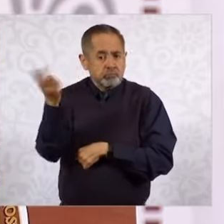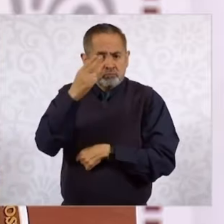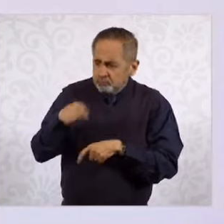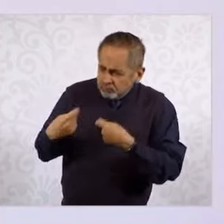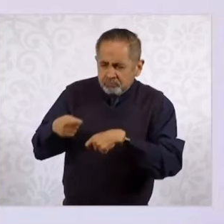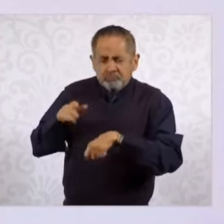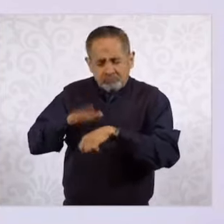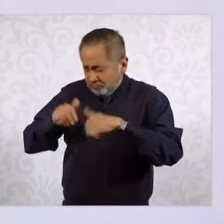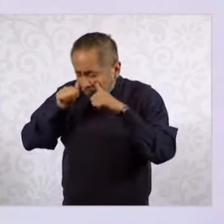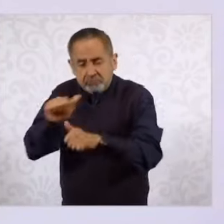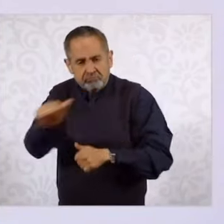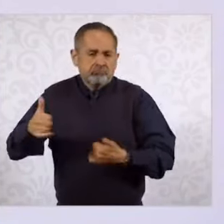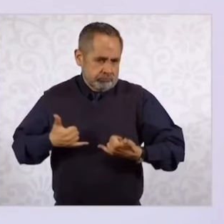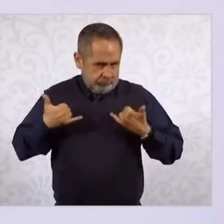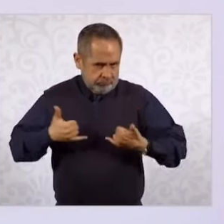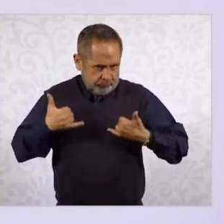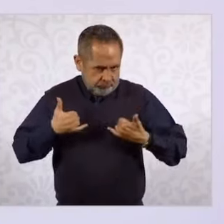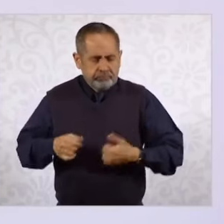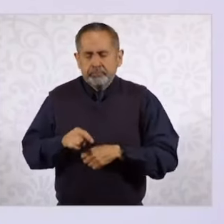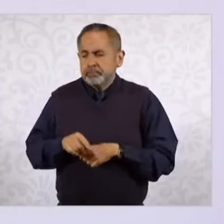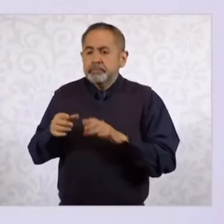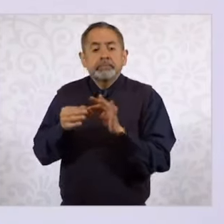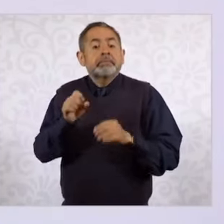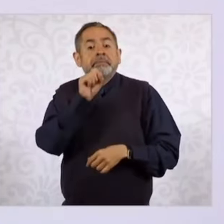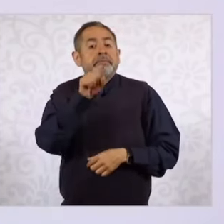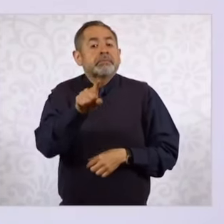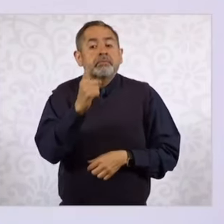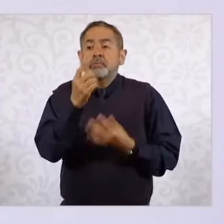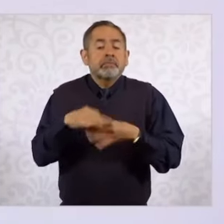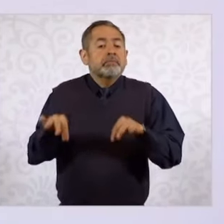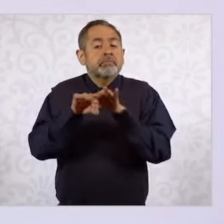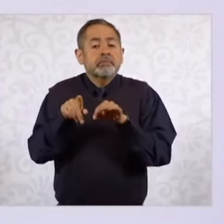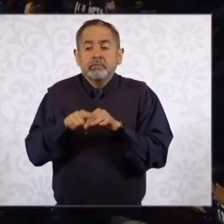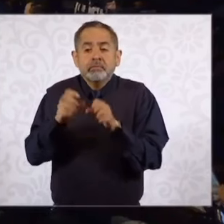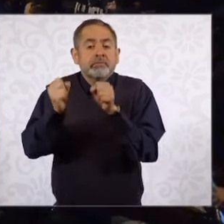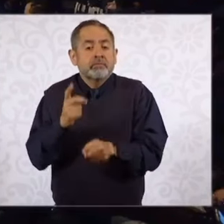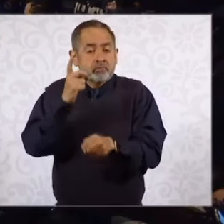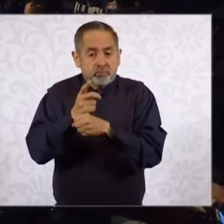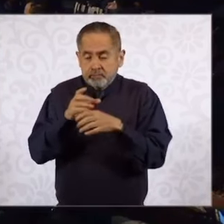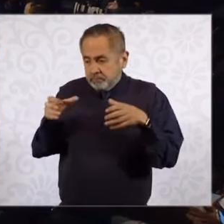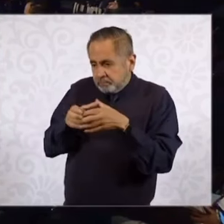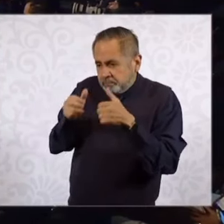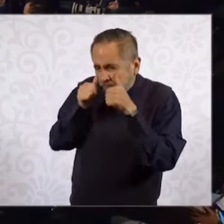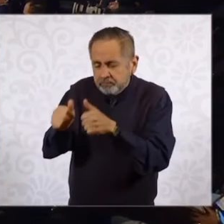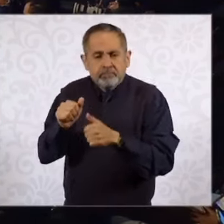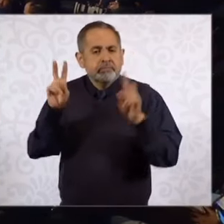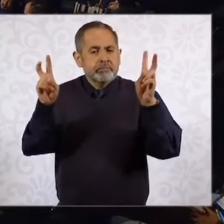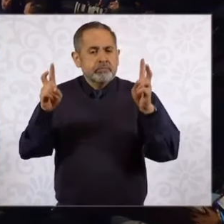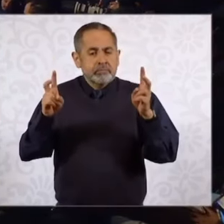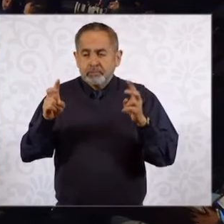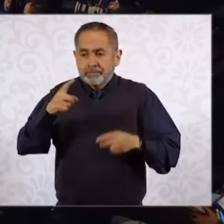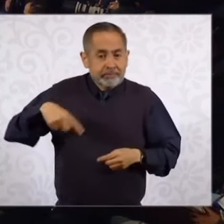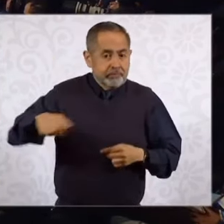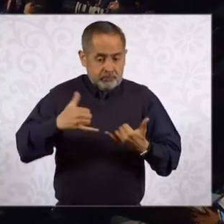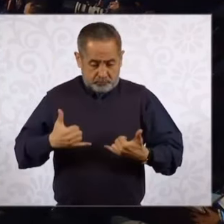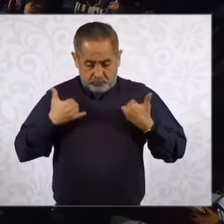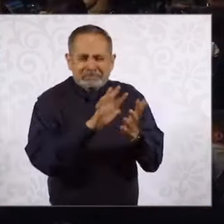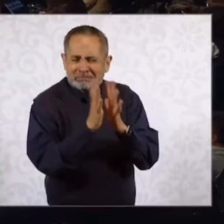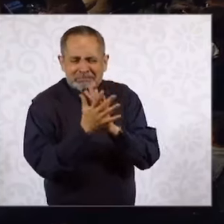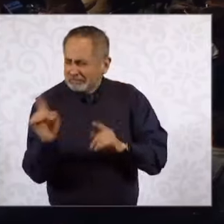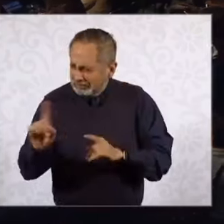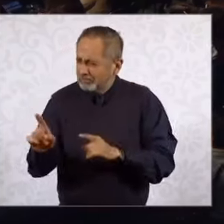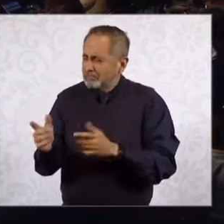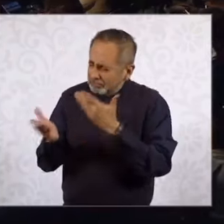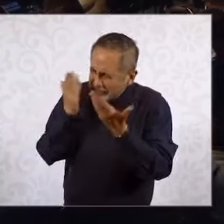y también con un programa especial desde la Secretaría de Seguridad Ciudadana que llamamos Jóvenes Unen a México o Uniendo a México.